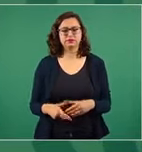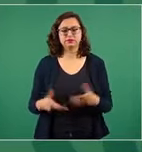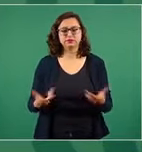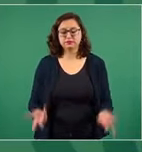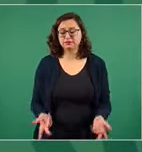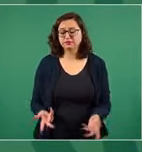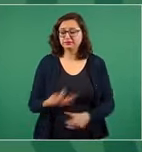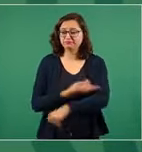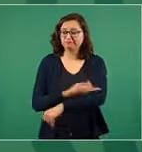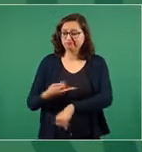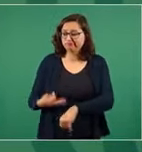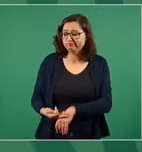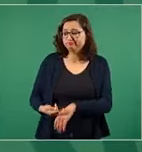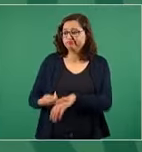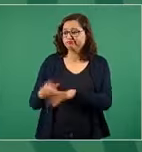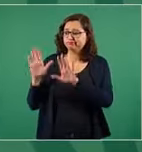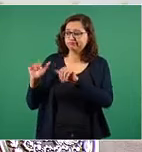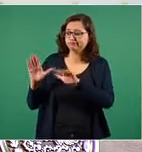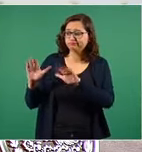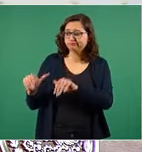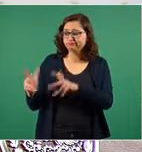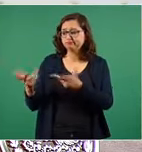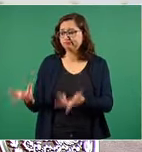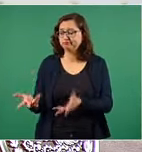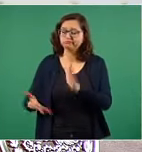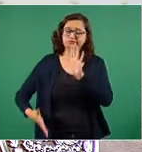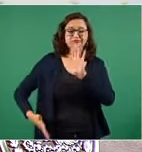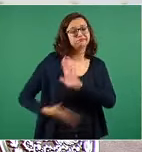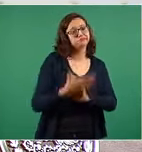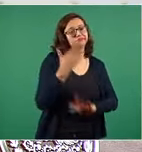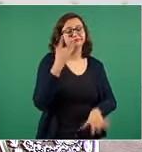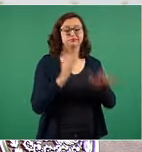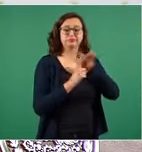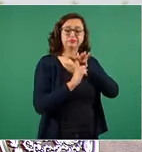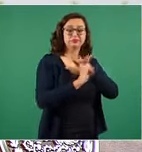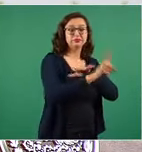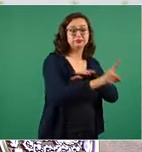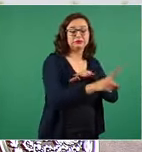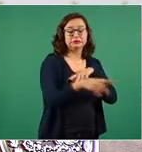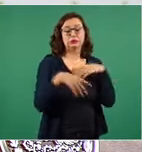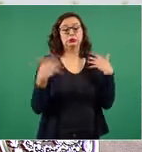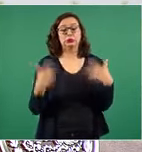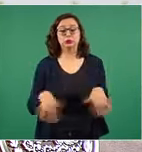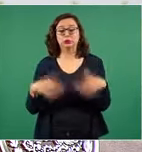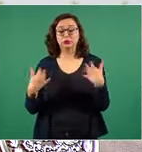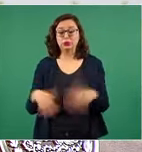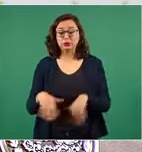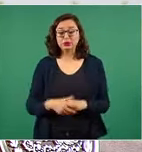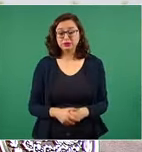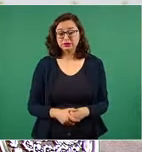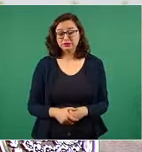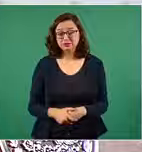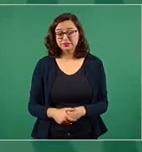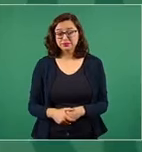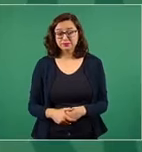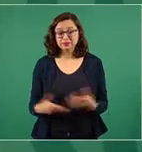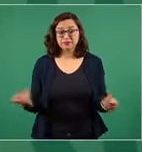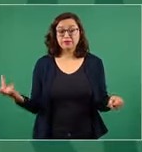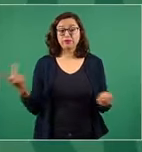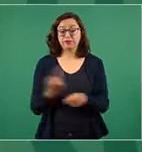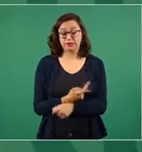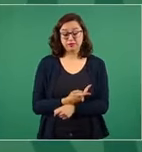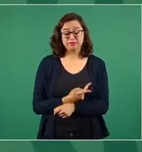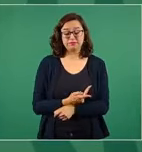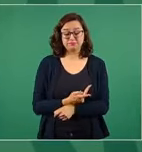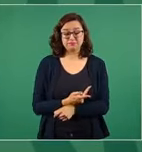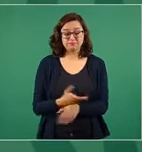abandonar los pueblos. ¿Qué pasó durante el periodo neoliberal de los dos mil